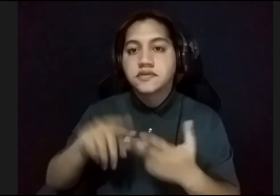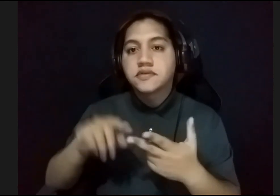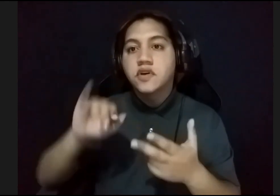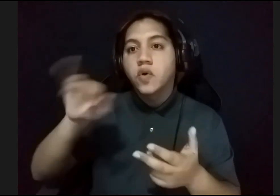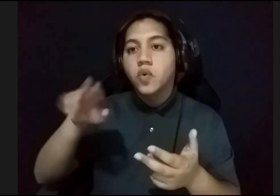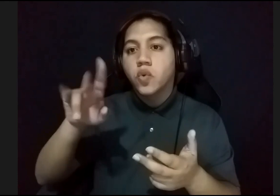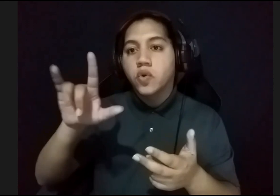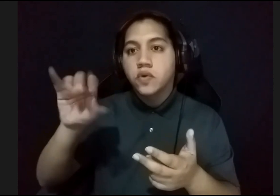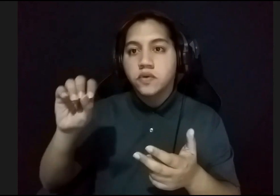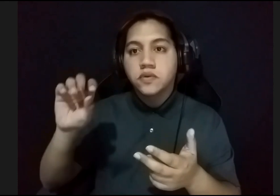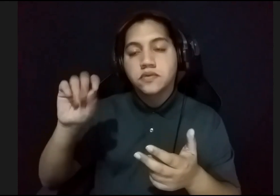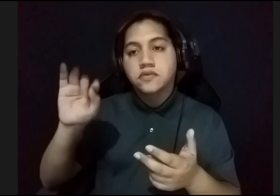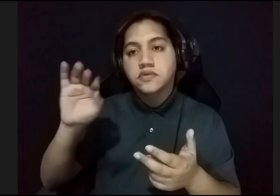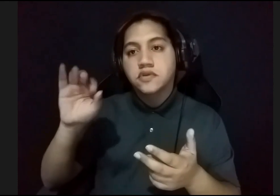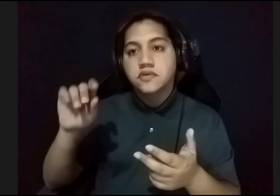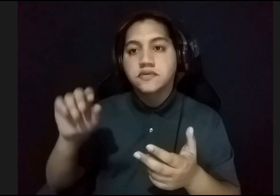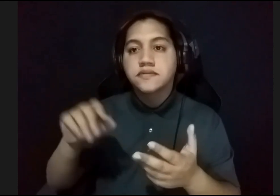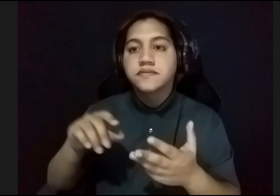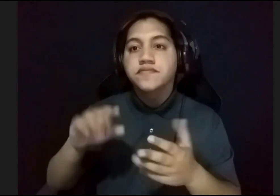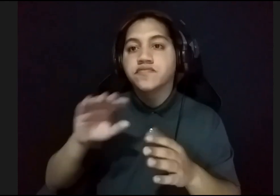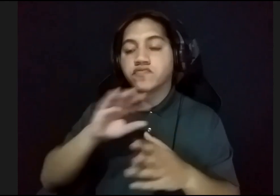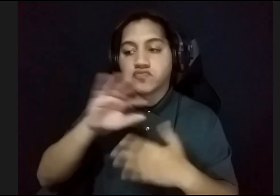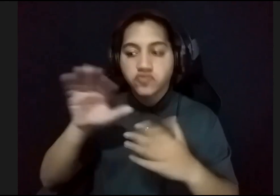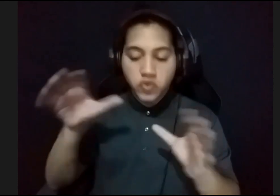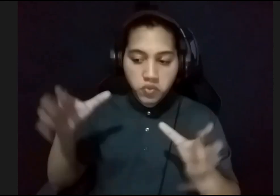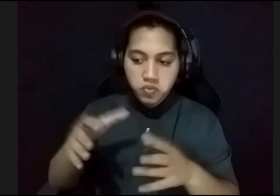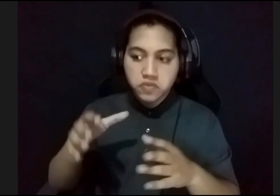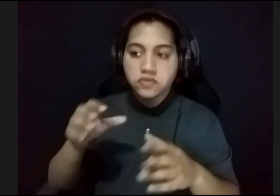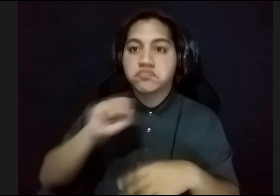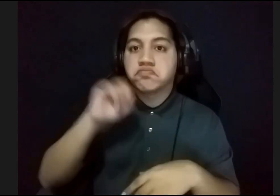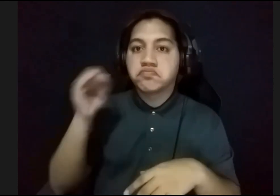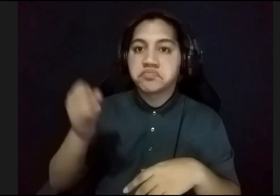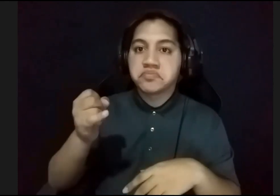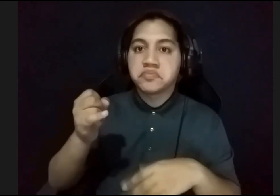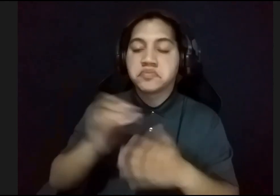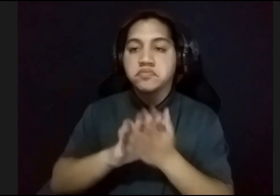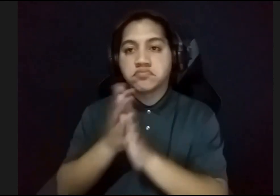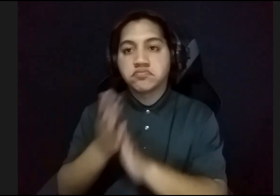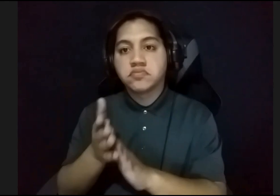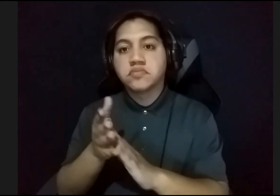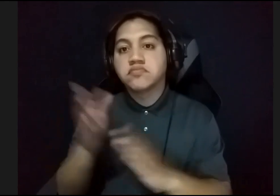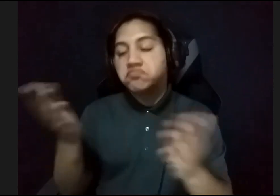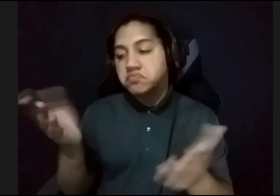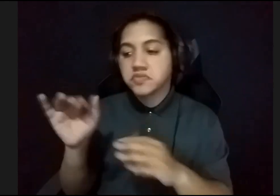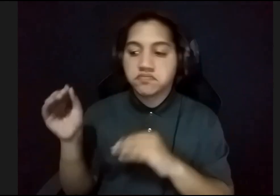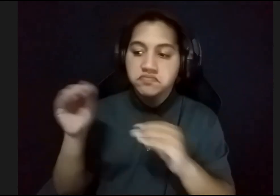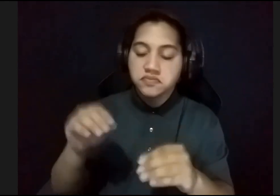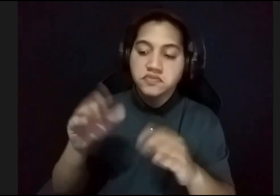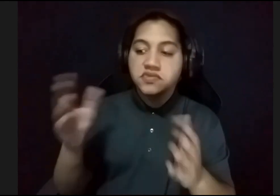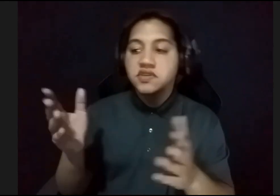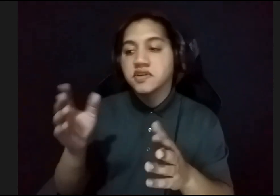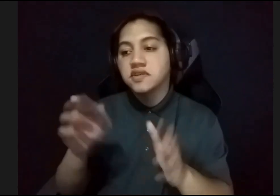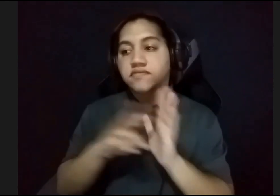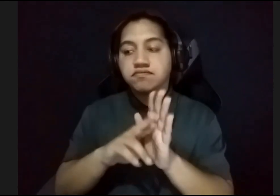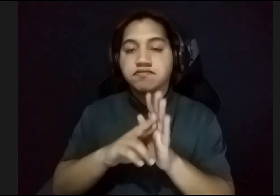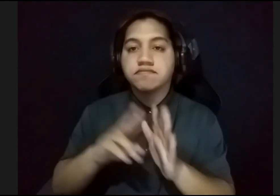ese grupo de artistas que hicieron de San Juan también su casa y que representaron en muchas de sus